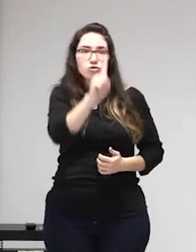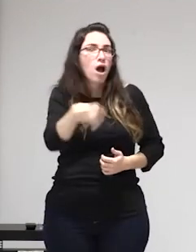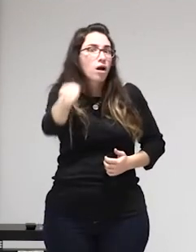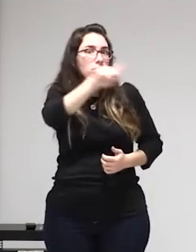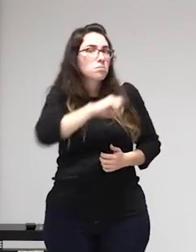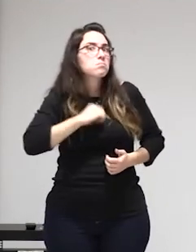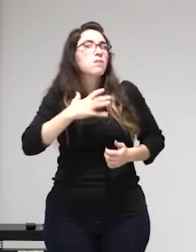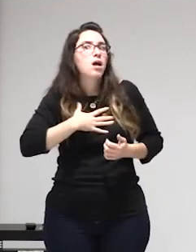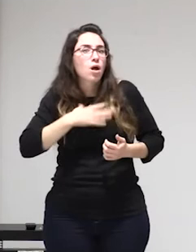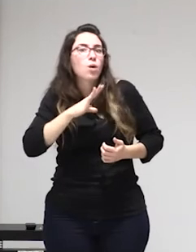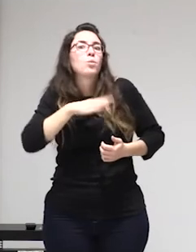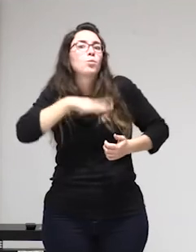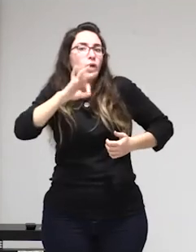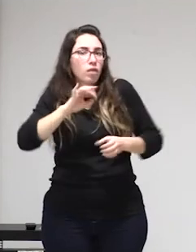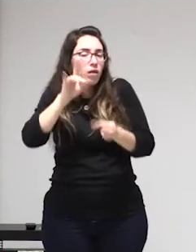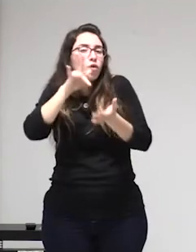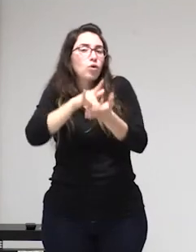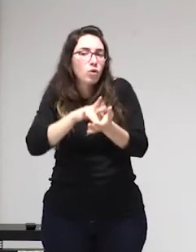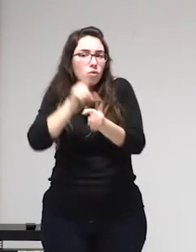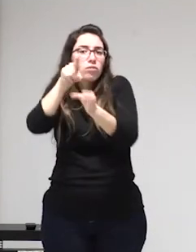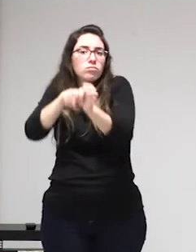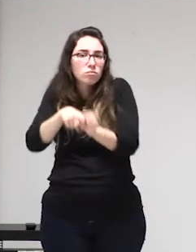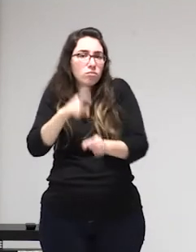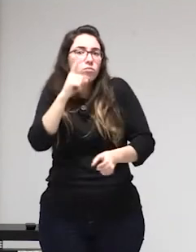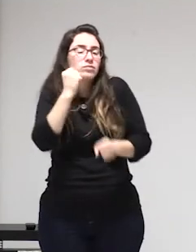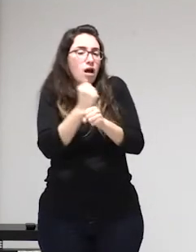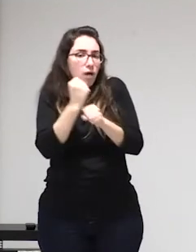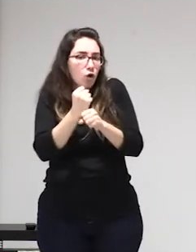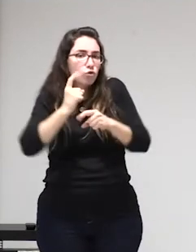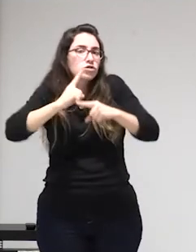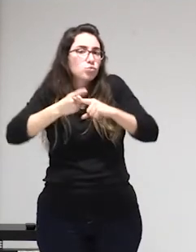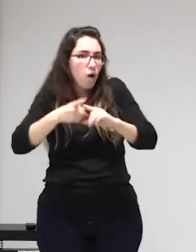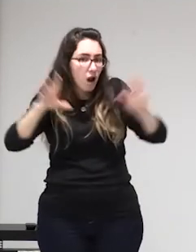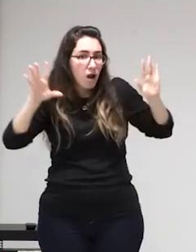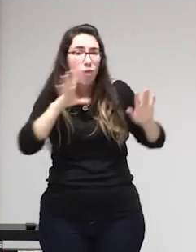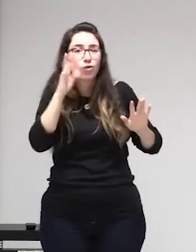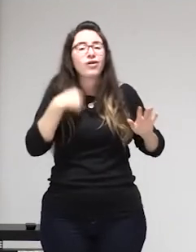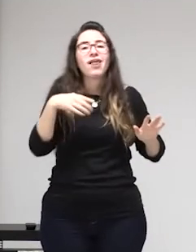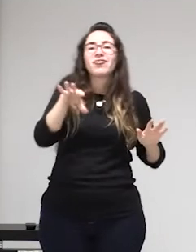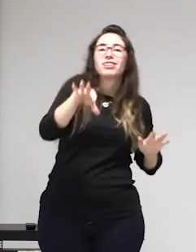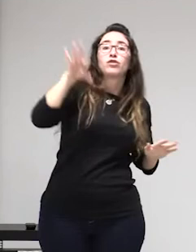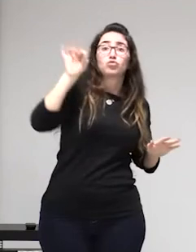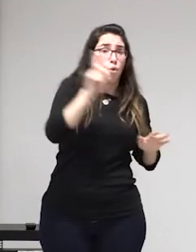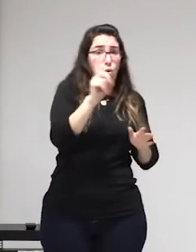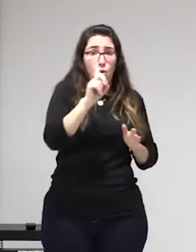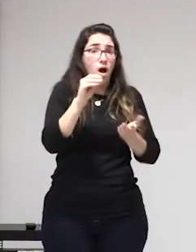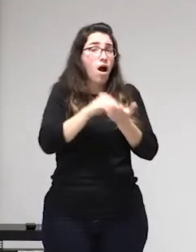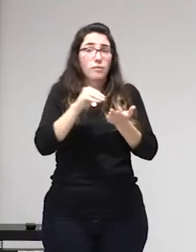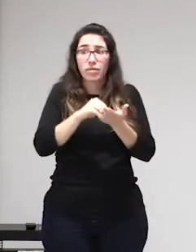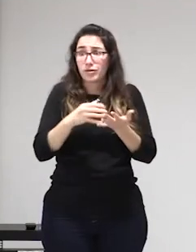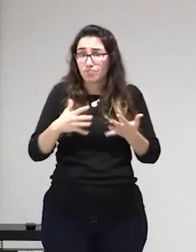ejemplarizante ¿no? si te acabas comportando de determinada manera que sepas que vas a padecer el ostracismo que sepas que si te atacan